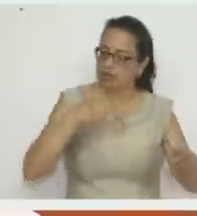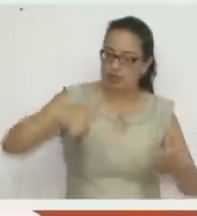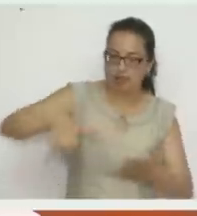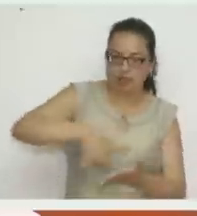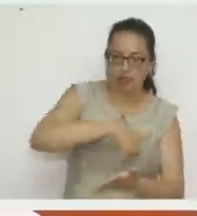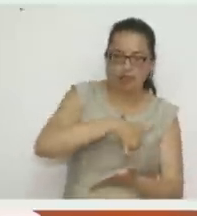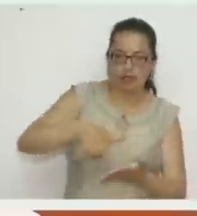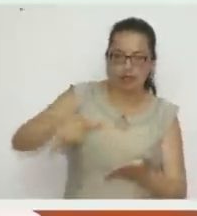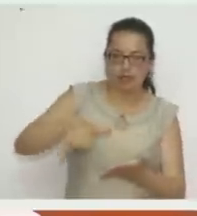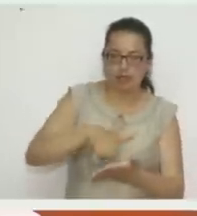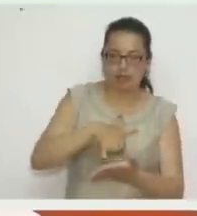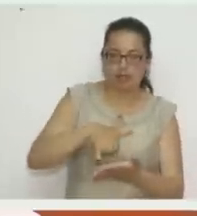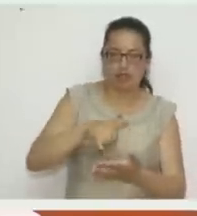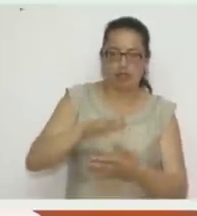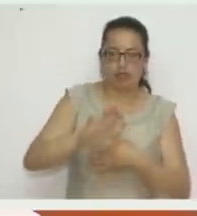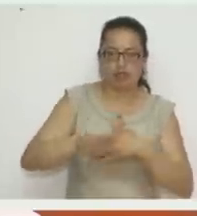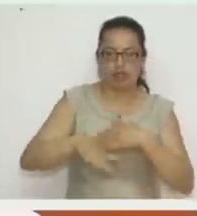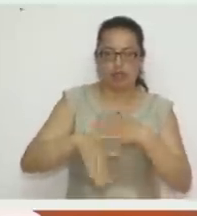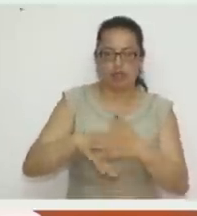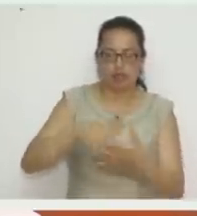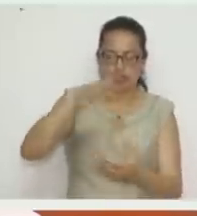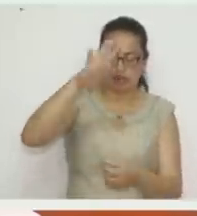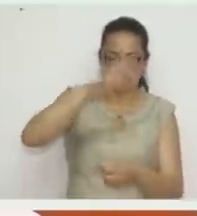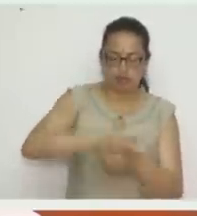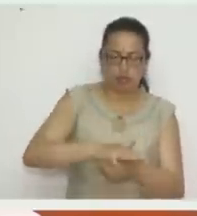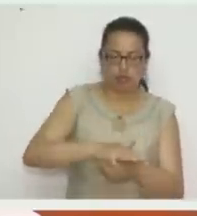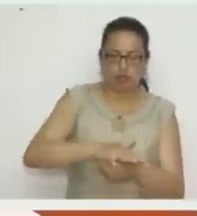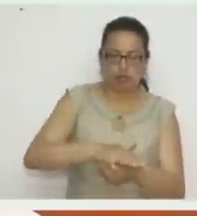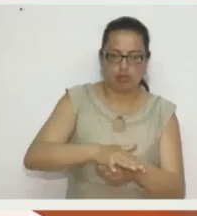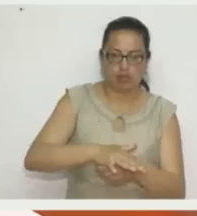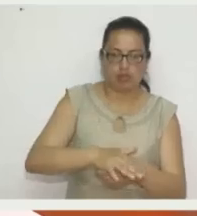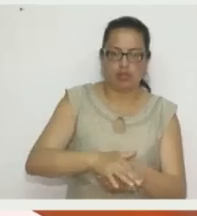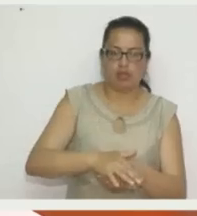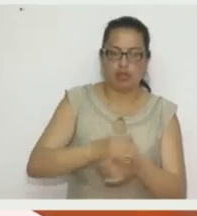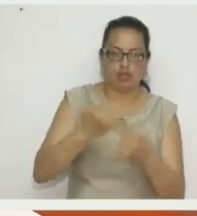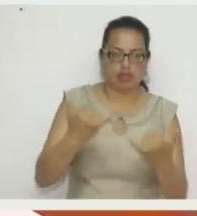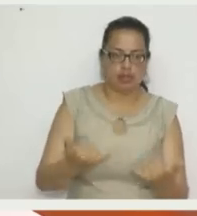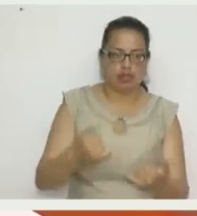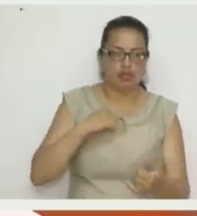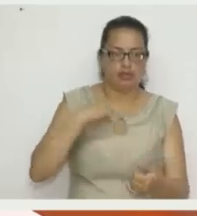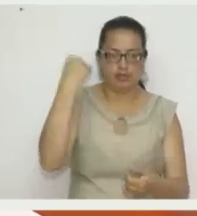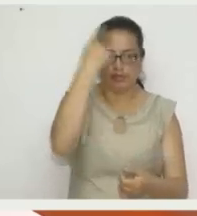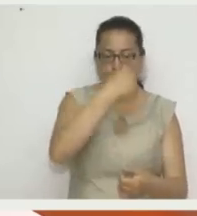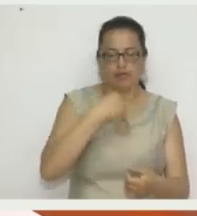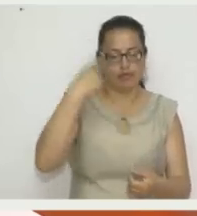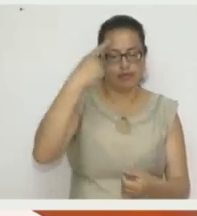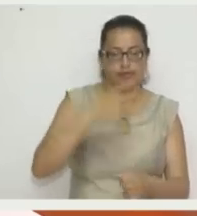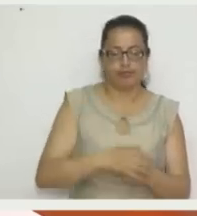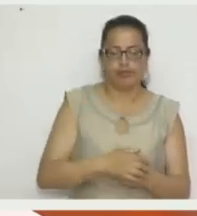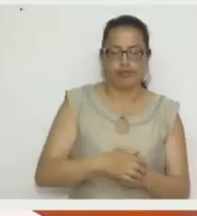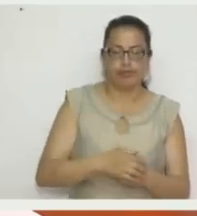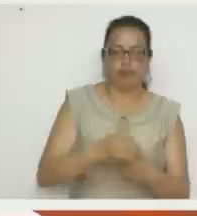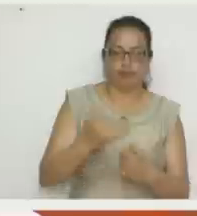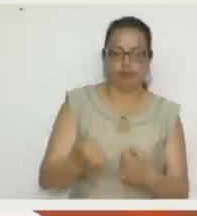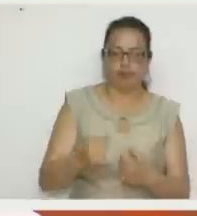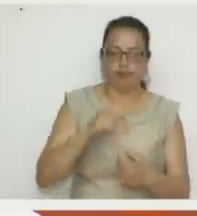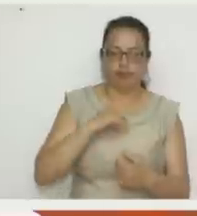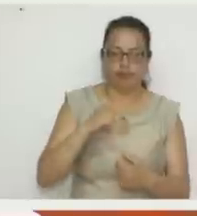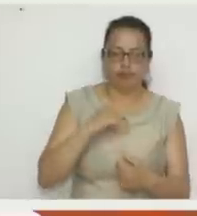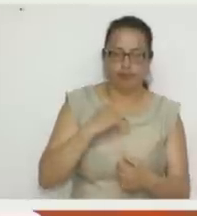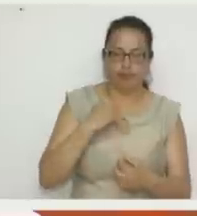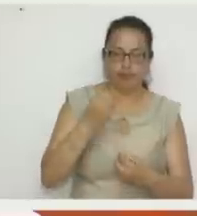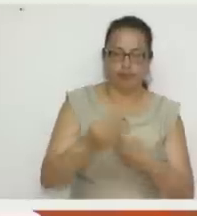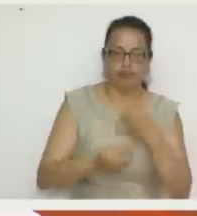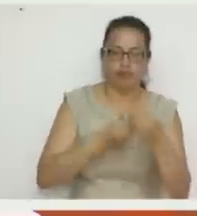y después se le coloca esto. Y nos queda perfecto. Y nos queda la carita. Acá lo que estoy haciendo es que antes de